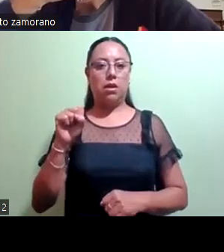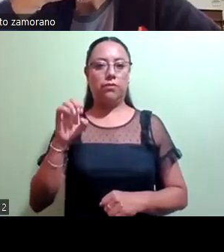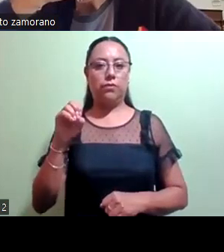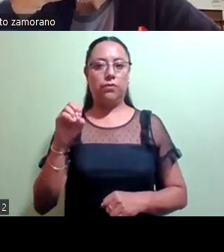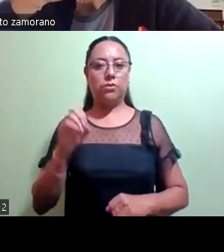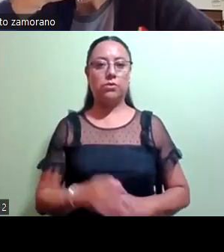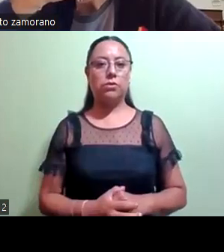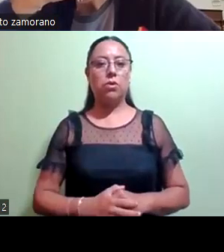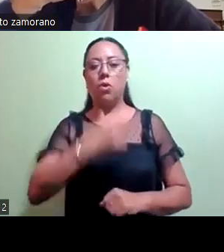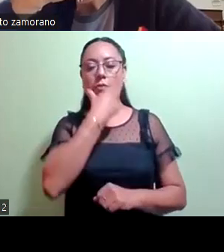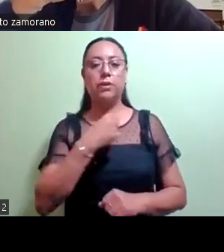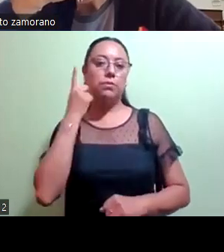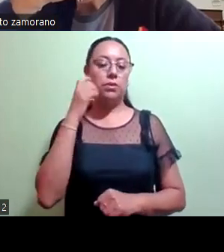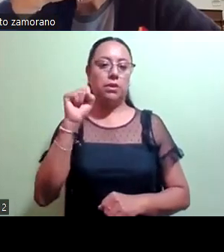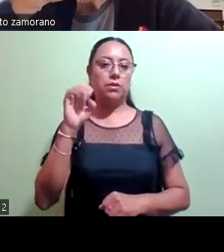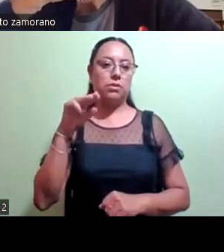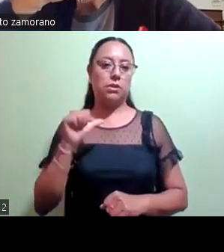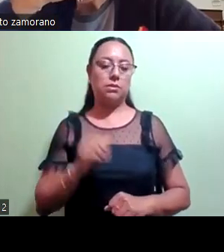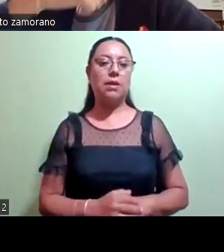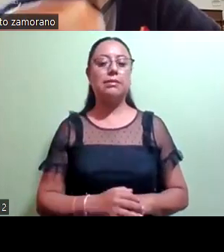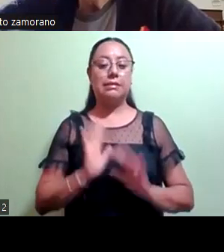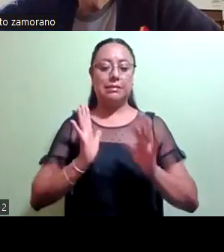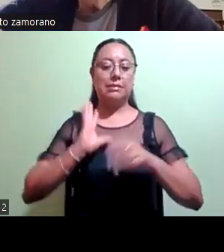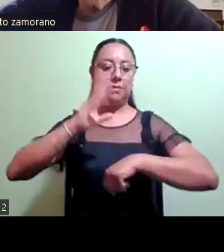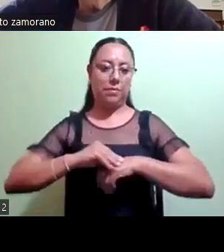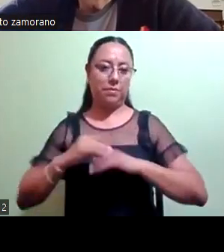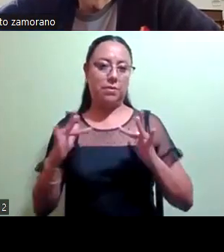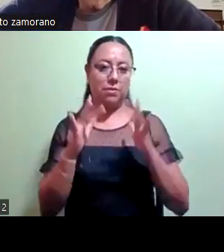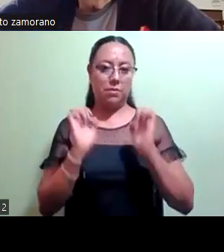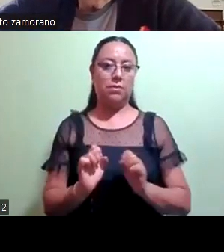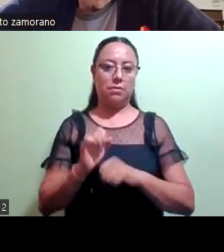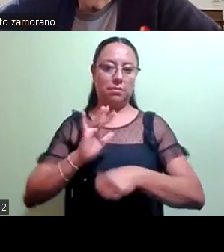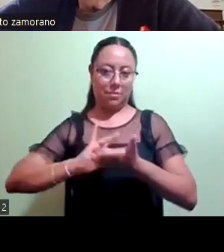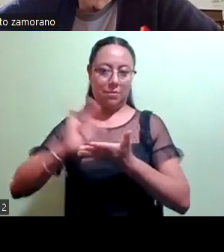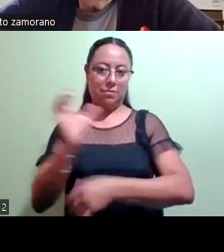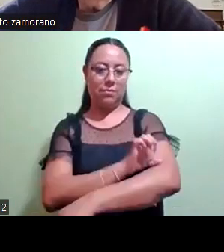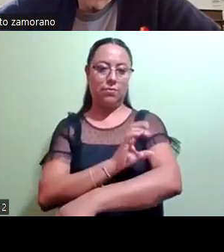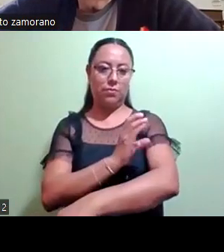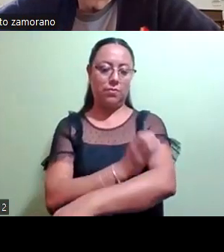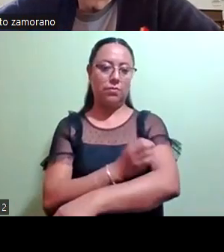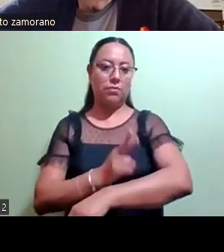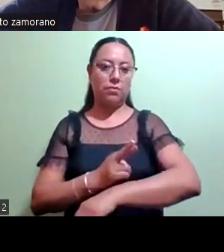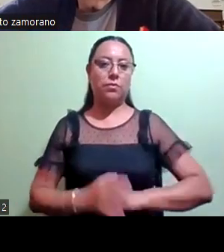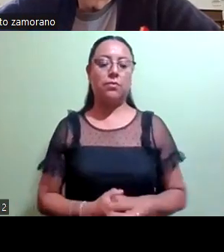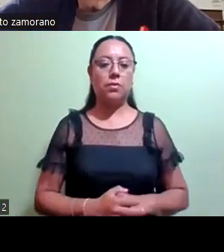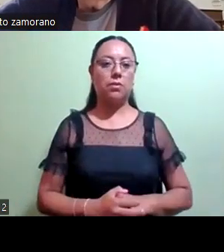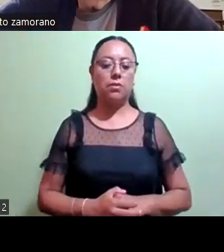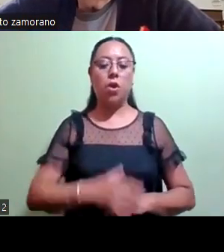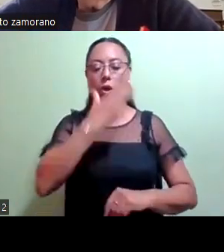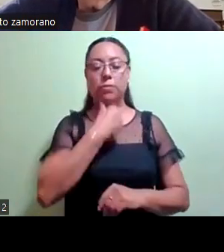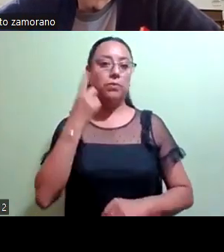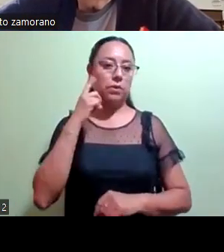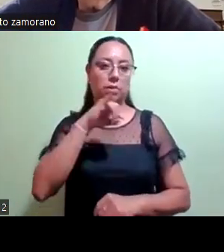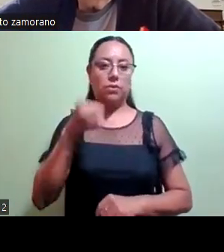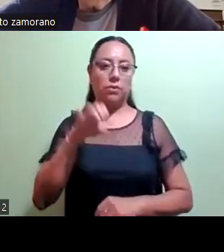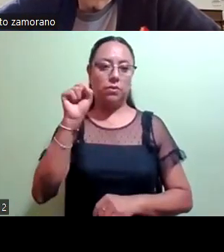diputado Césma que no lo dejan entrar. Ya, me acaban de dejar. Gracias, coordinadora. Alfonso, presente. Diputado Jesús Césma Suárez.